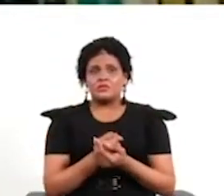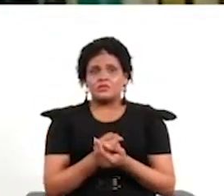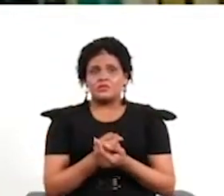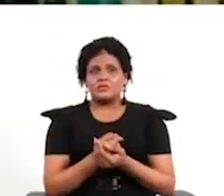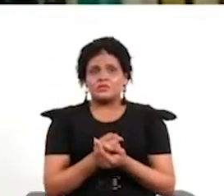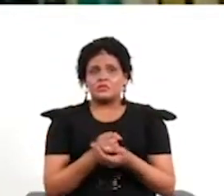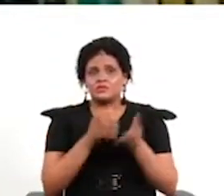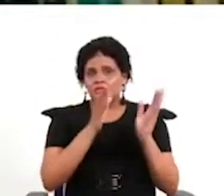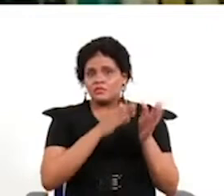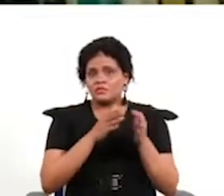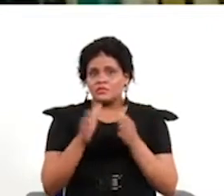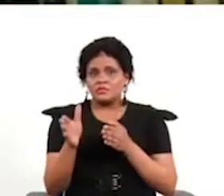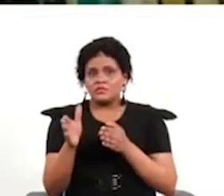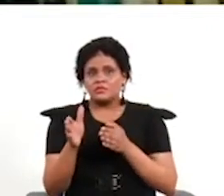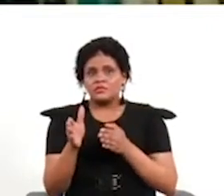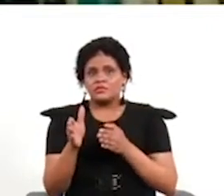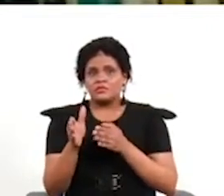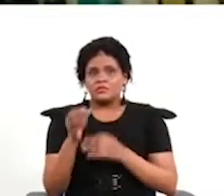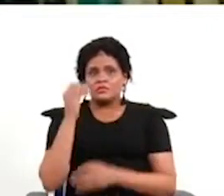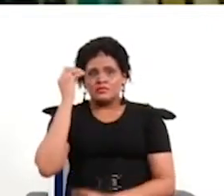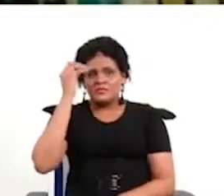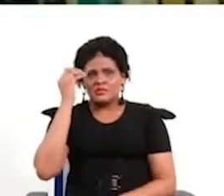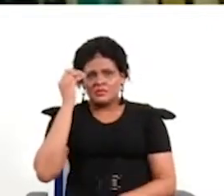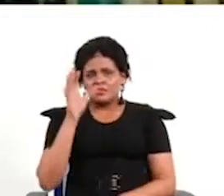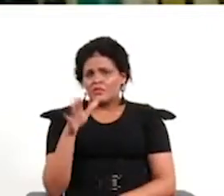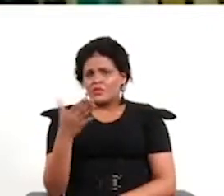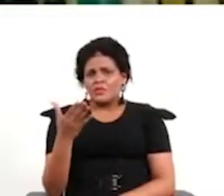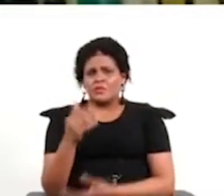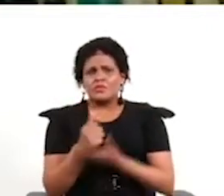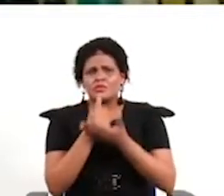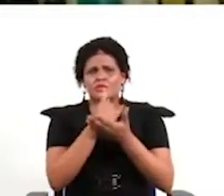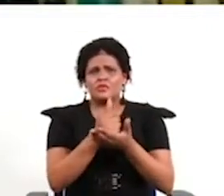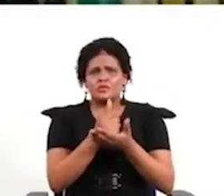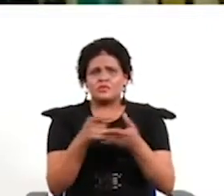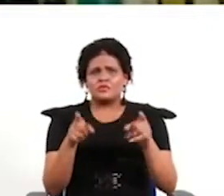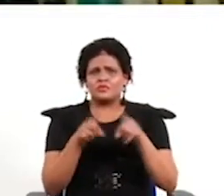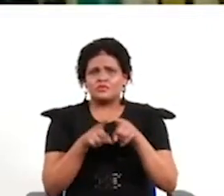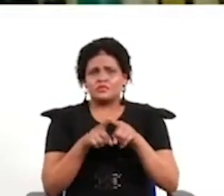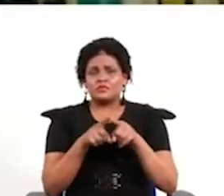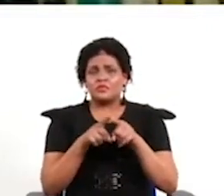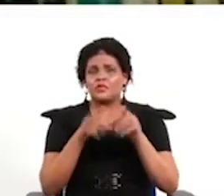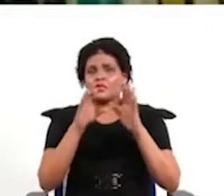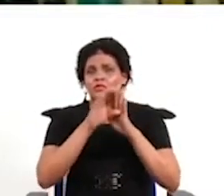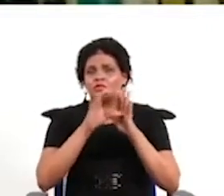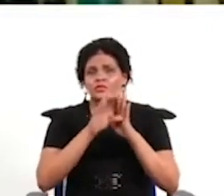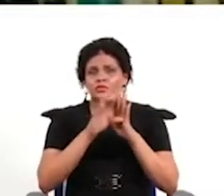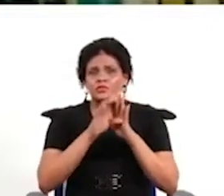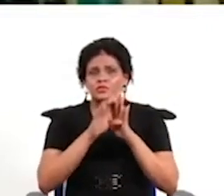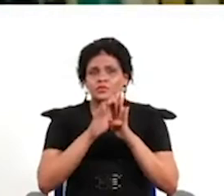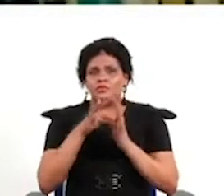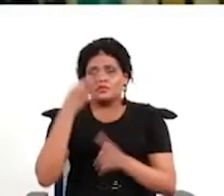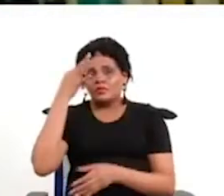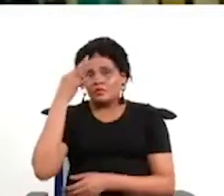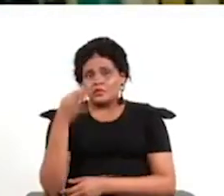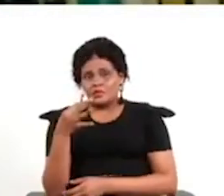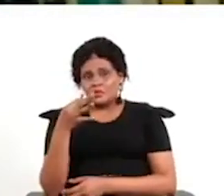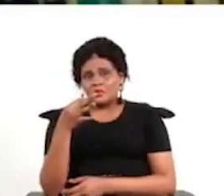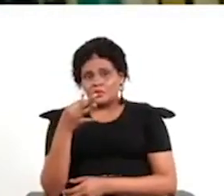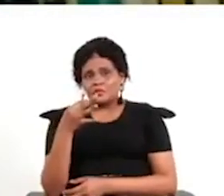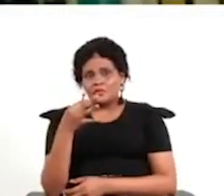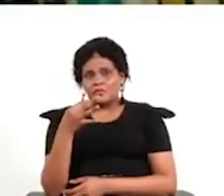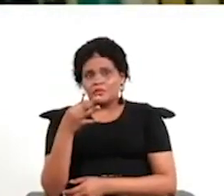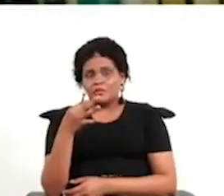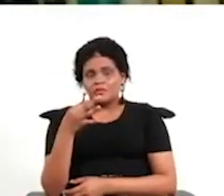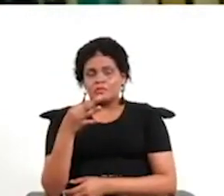presentando en mi exposición que es cuánto tiempo debe durar un debate constitucional creo que por ahí va un poco tu